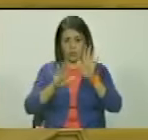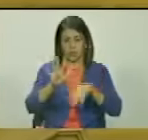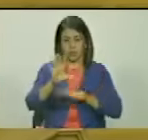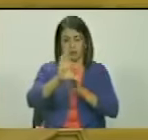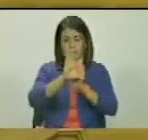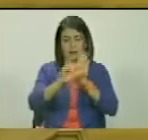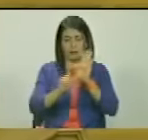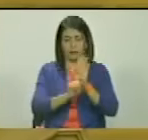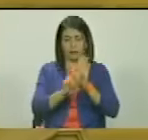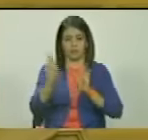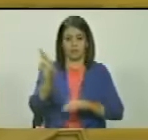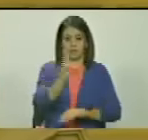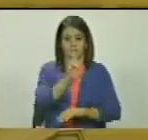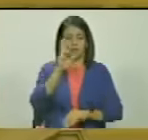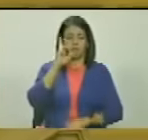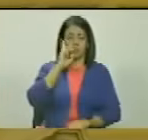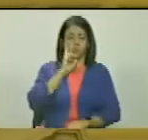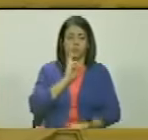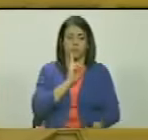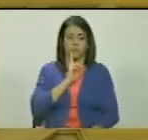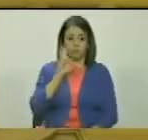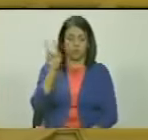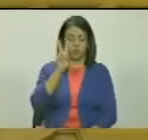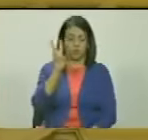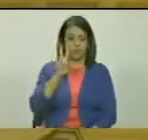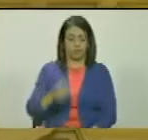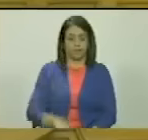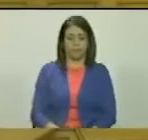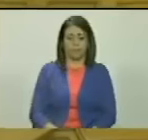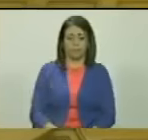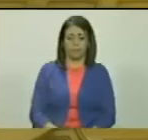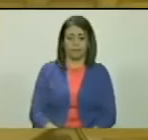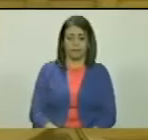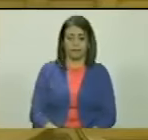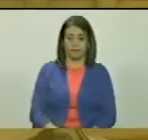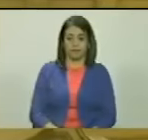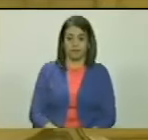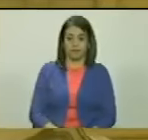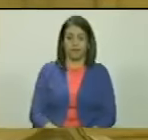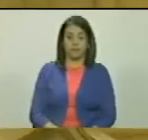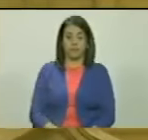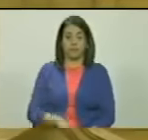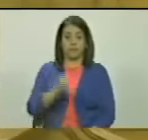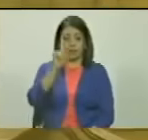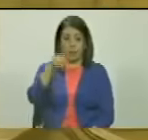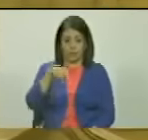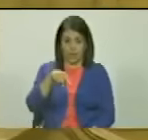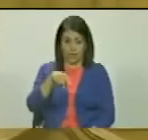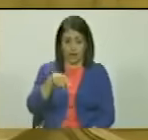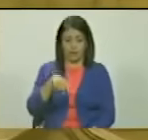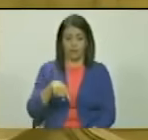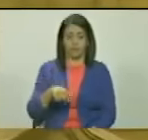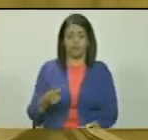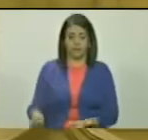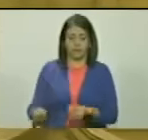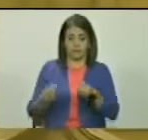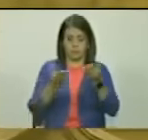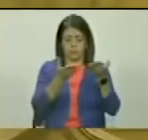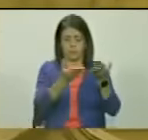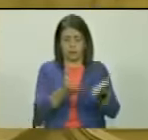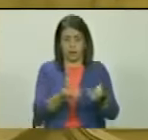de la constitución de la república bolivariana de Venezuela asimismo se remite